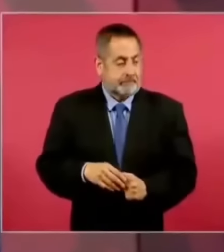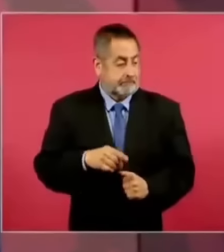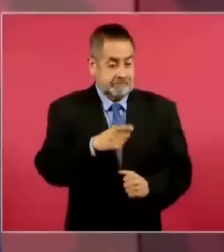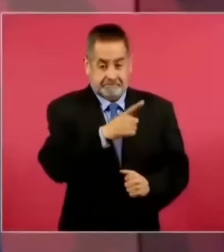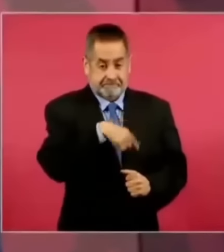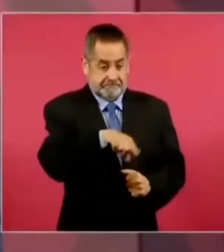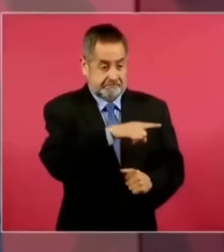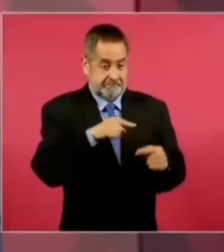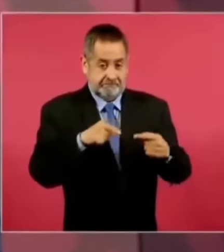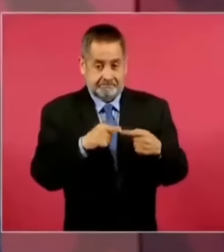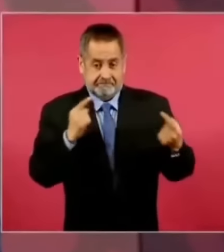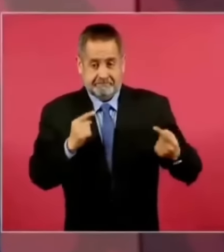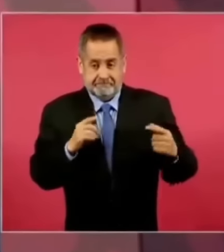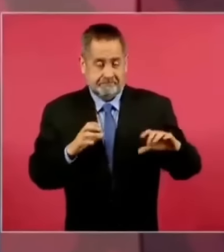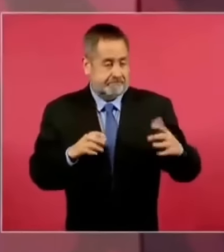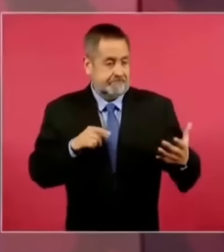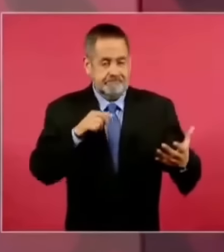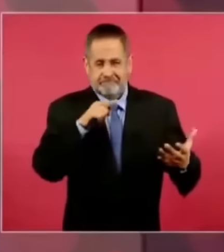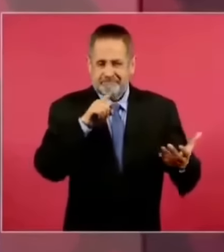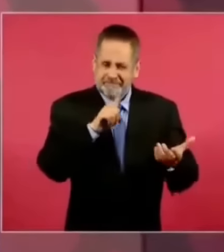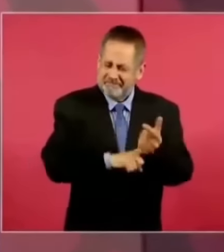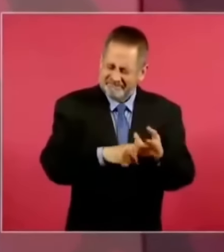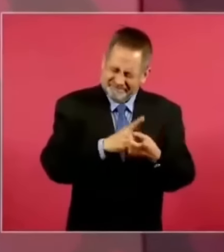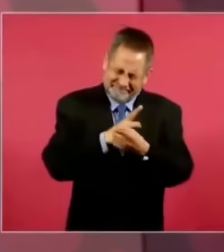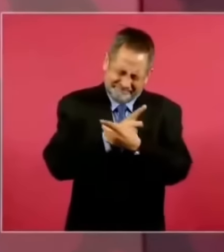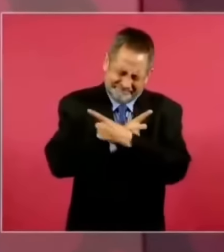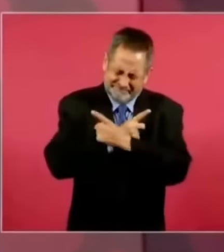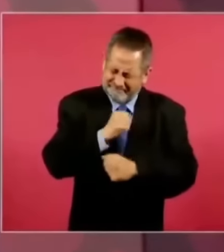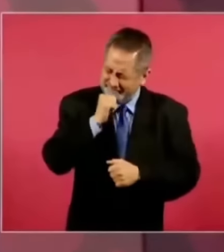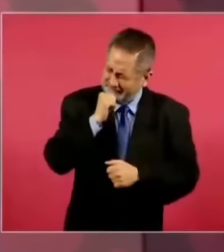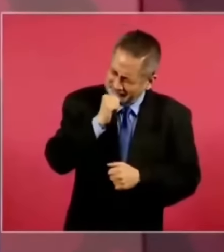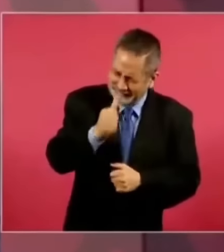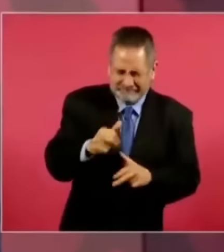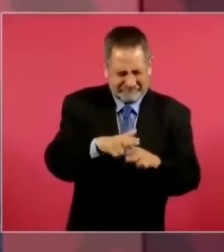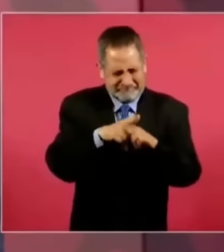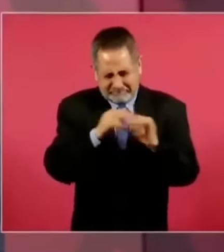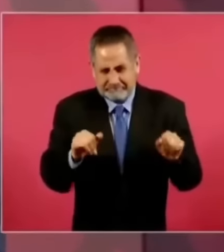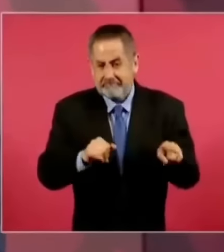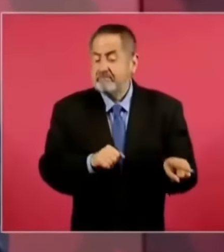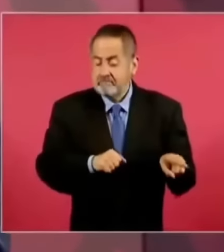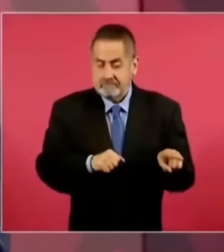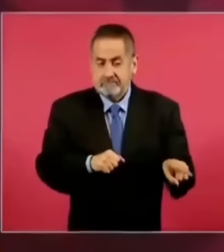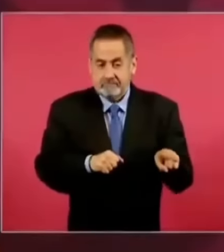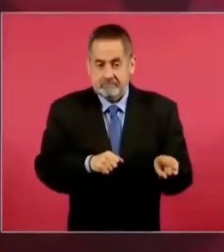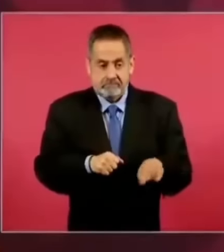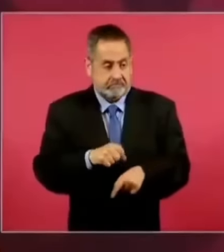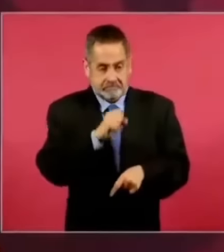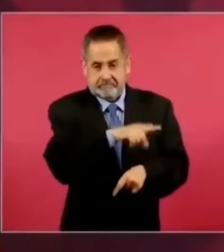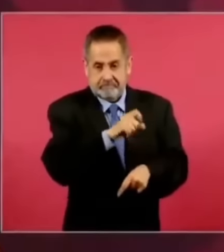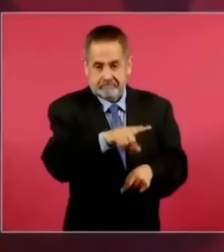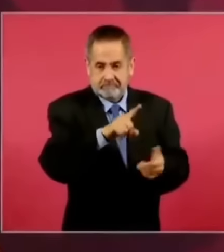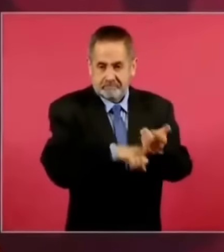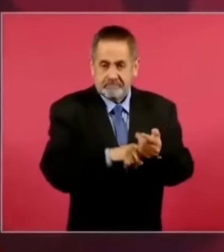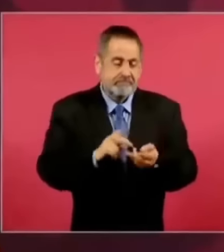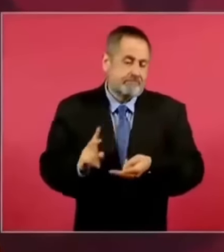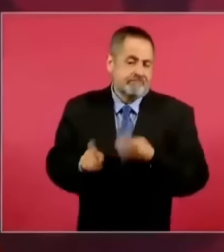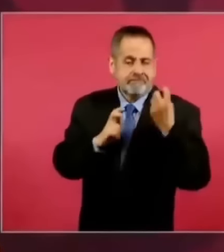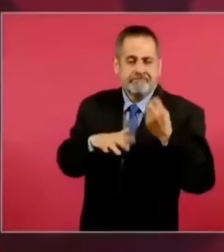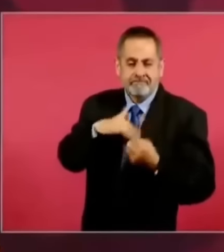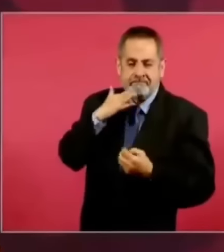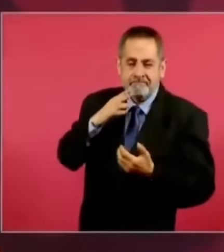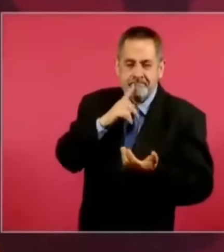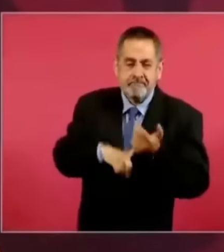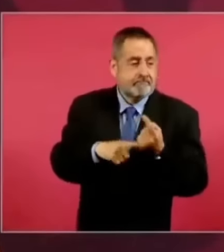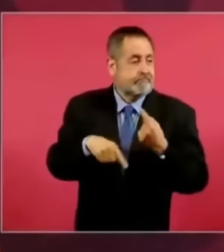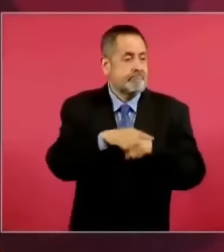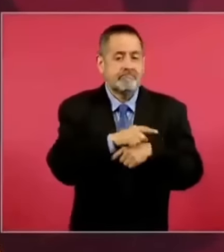inmorales que pueda haber, los mismos que hacen el fraude y que tienen el control